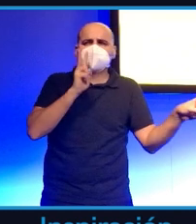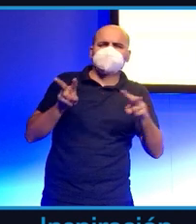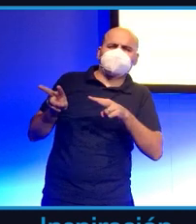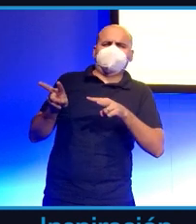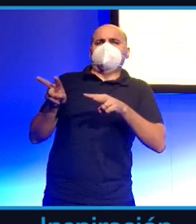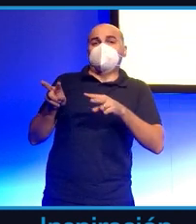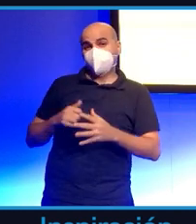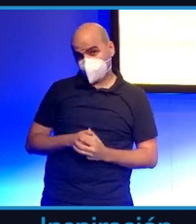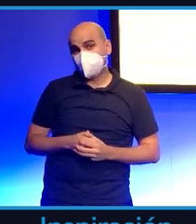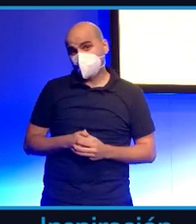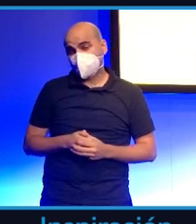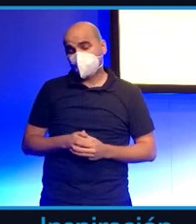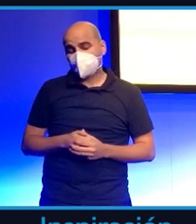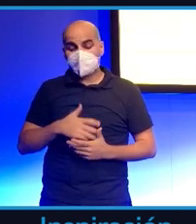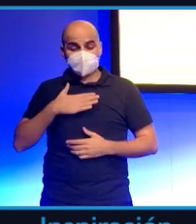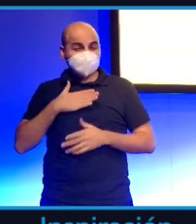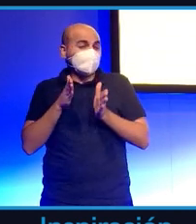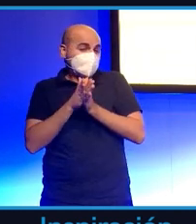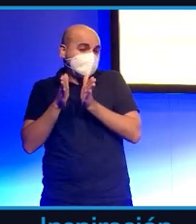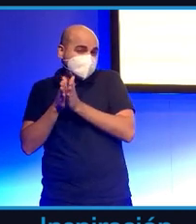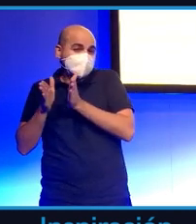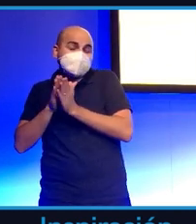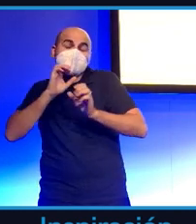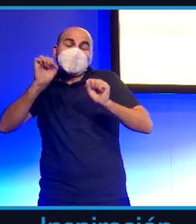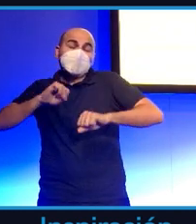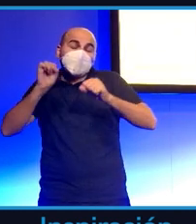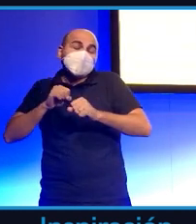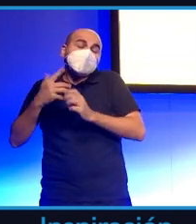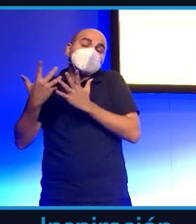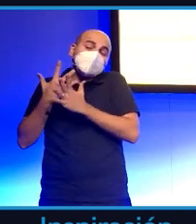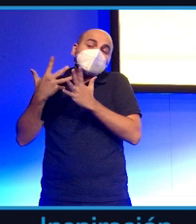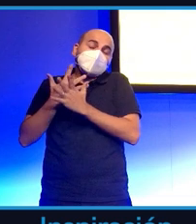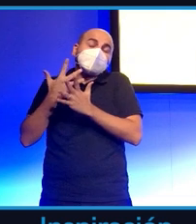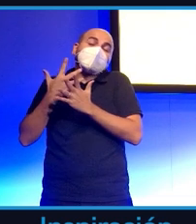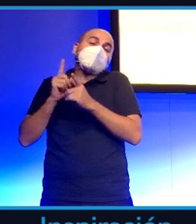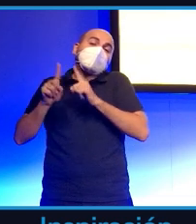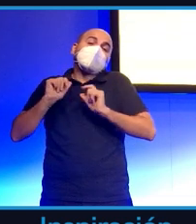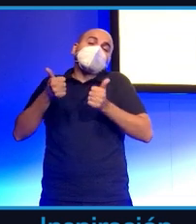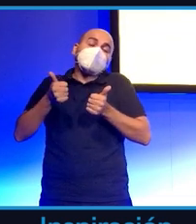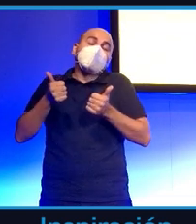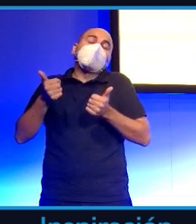mis compañeros de más edad que todo esto empezó con José María García cuando